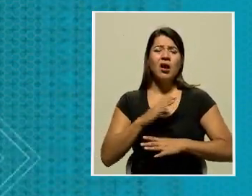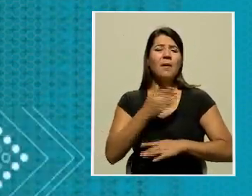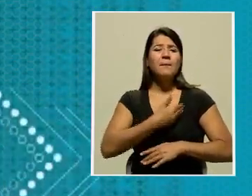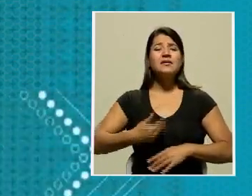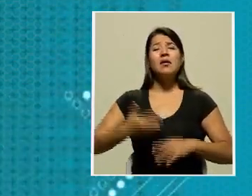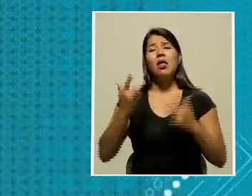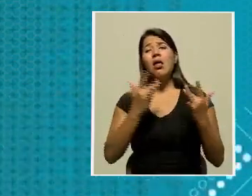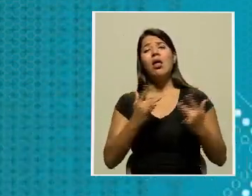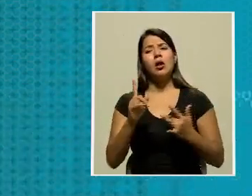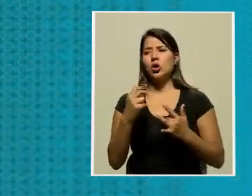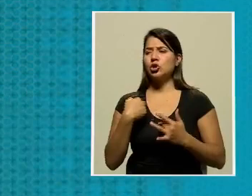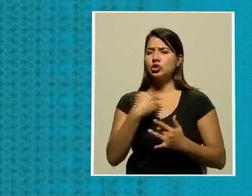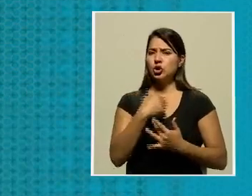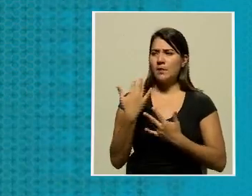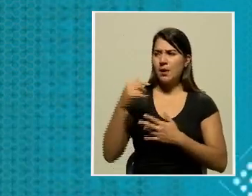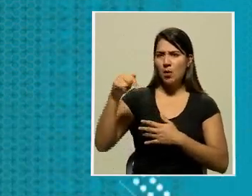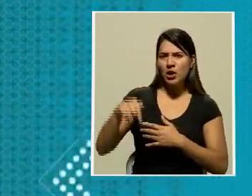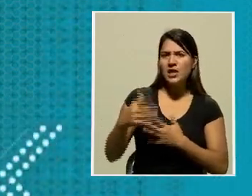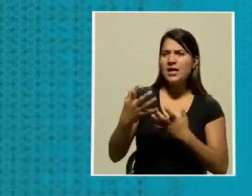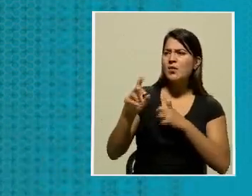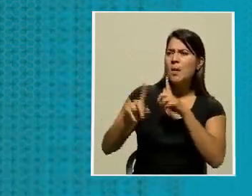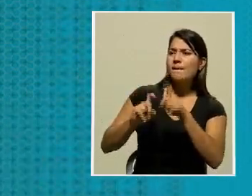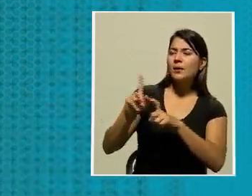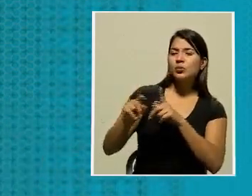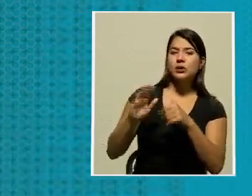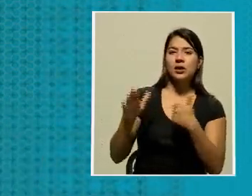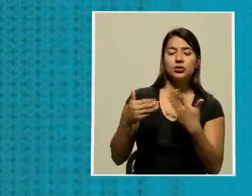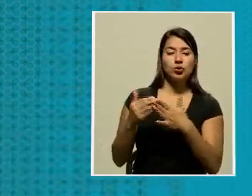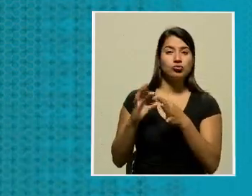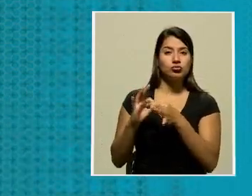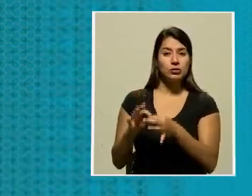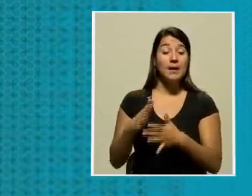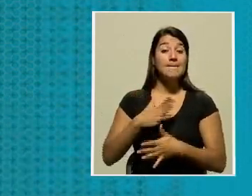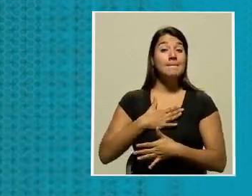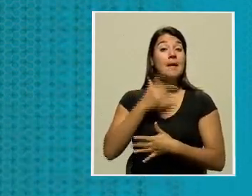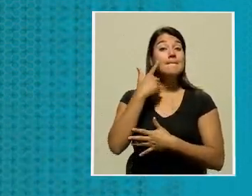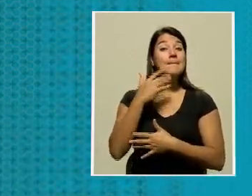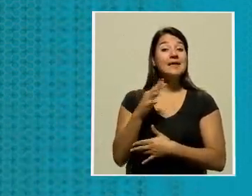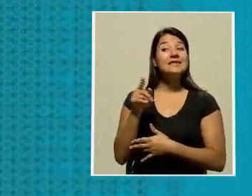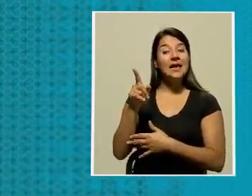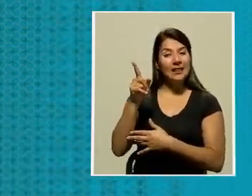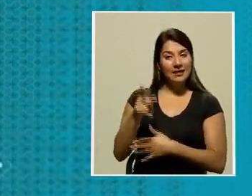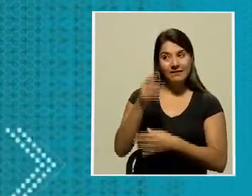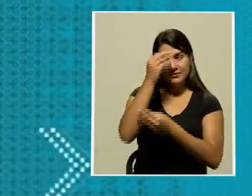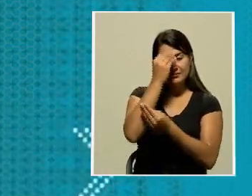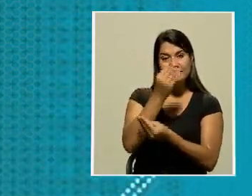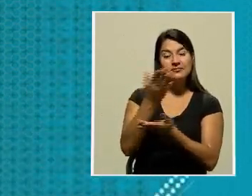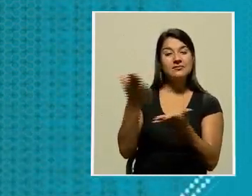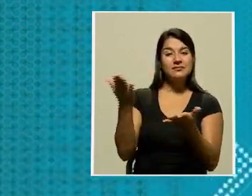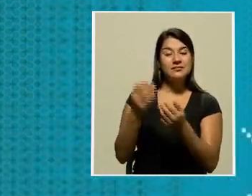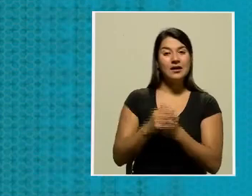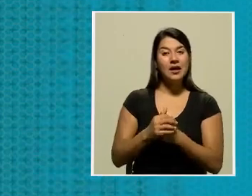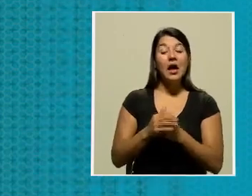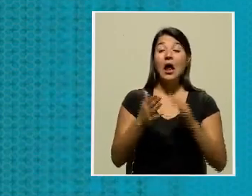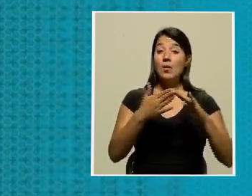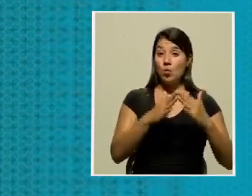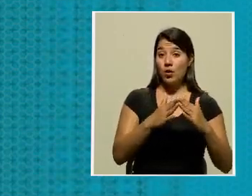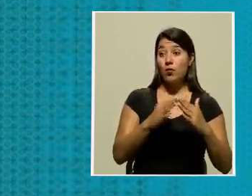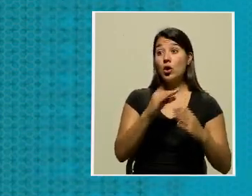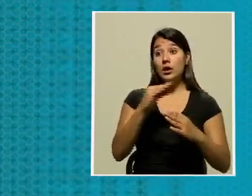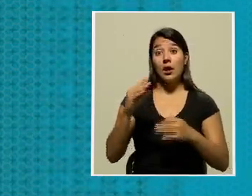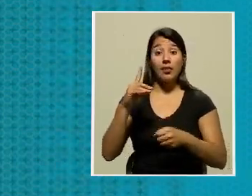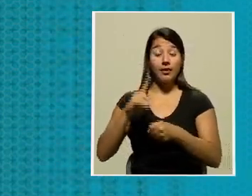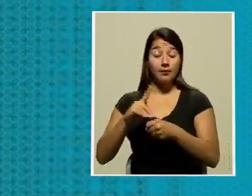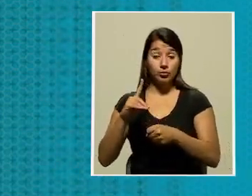aquí esperando y vamos a hacerle las consultas del caso. Me parece que debe darle ese rendimiento de cuenta, no solo a los diputados, sino